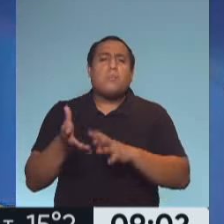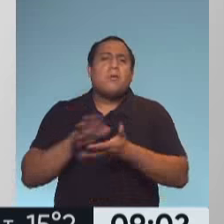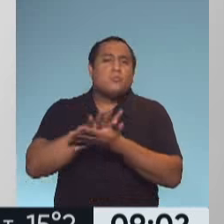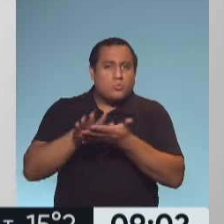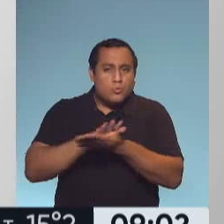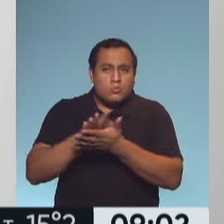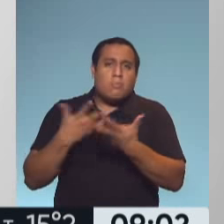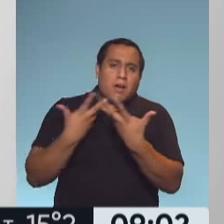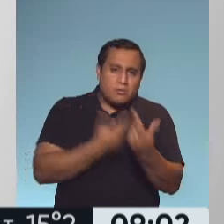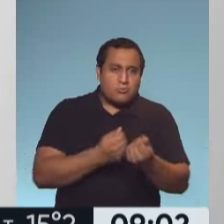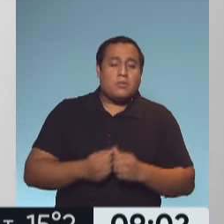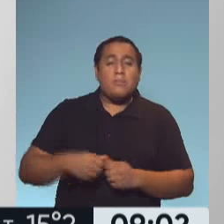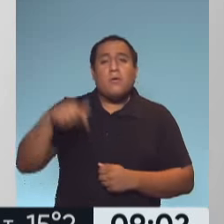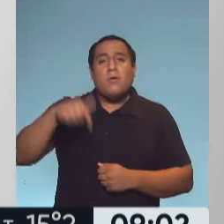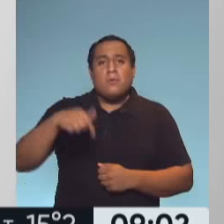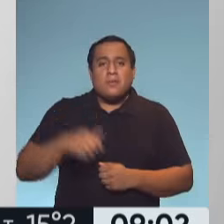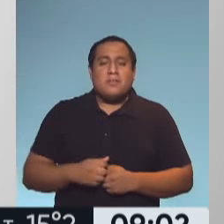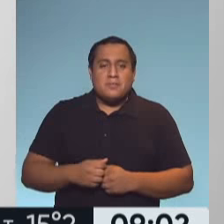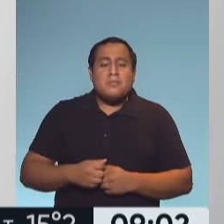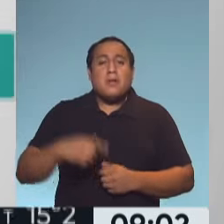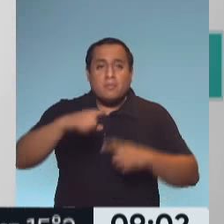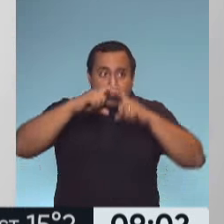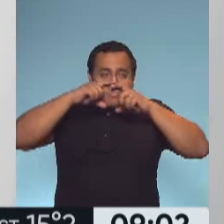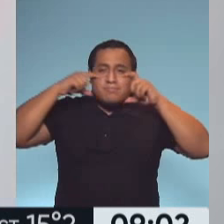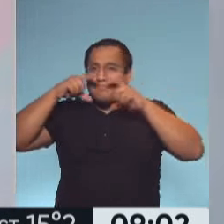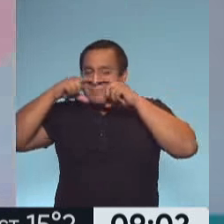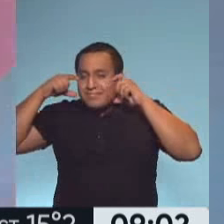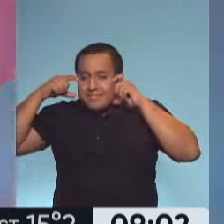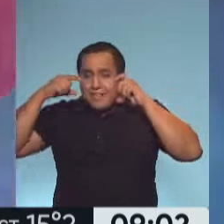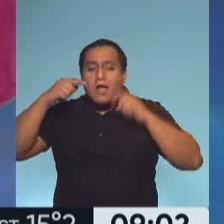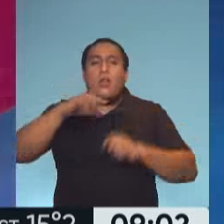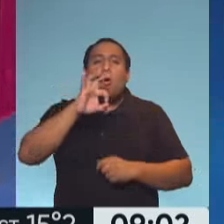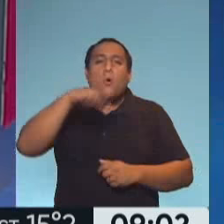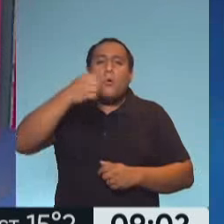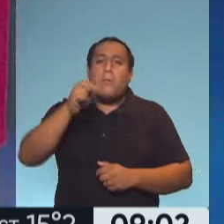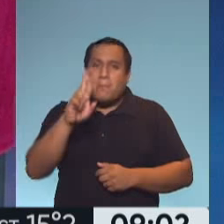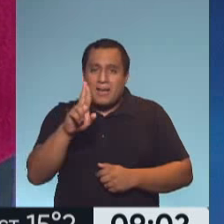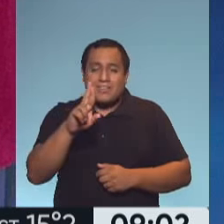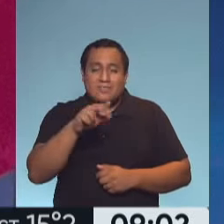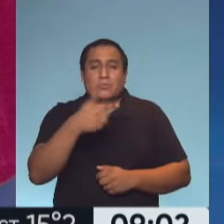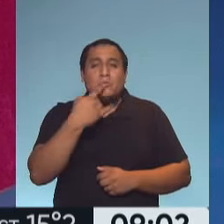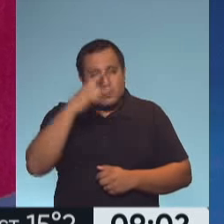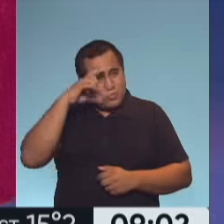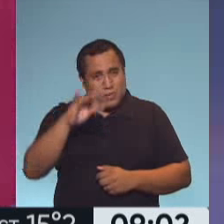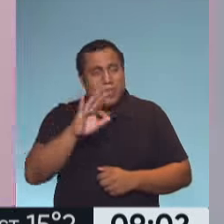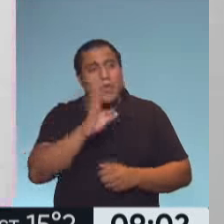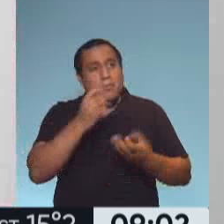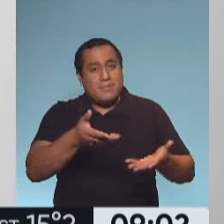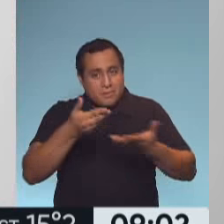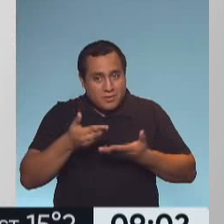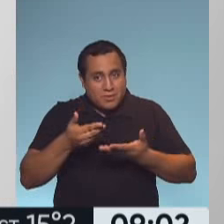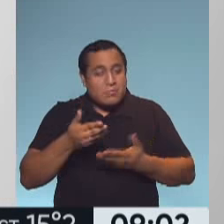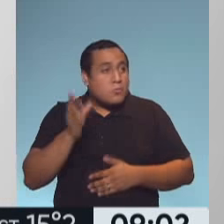podemos colaborar. Hoy los recibimos con el barbijo. Ya está ahí Omar Sued con nosotros. Omar, ¿cómo te va? Bienvenido. ¿Me escuchás? Muy bien.